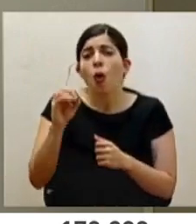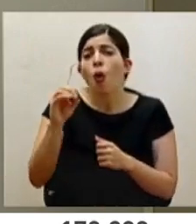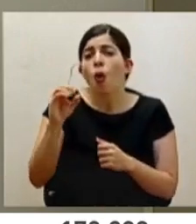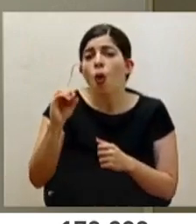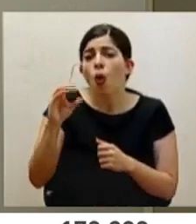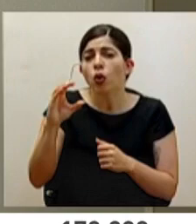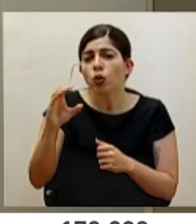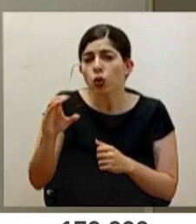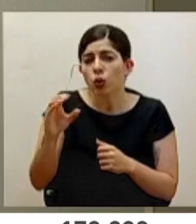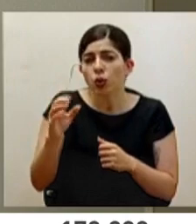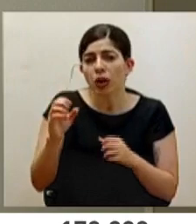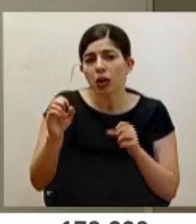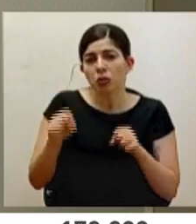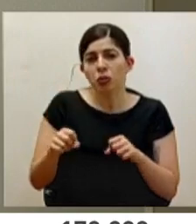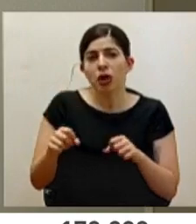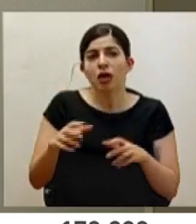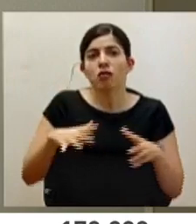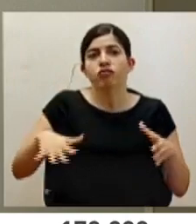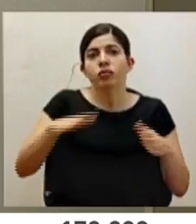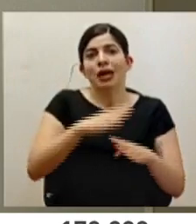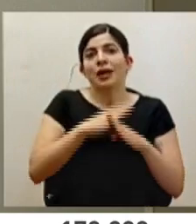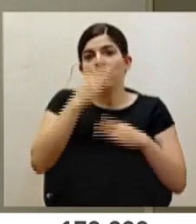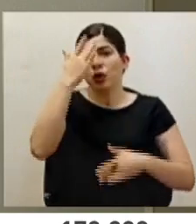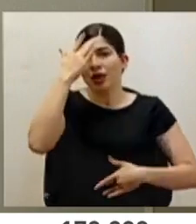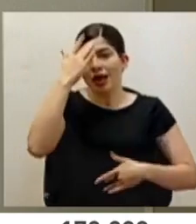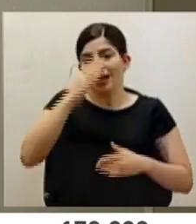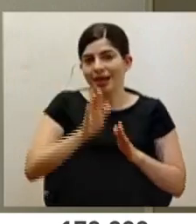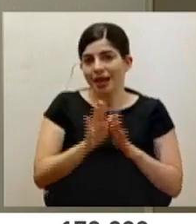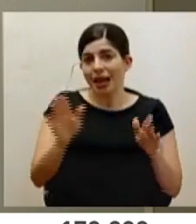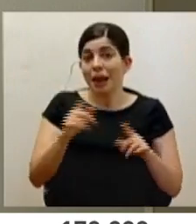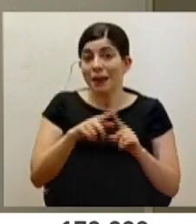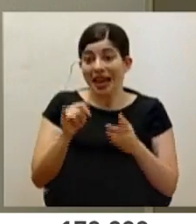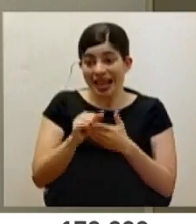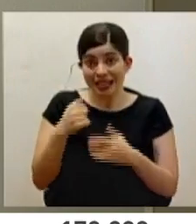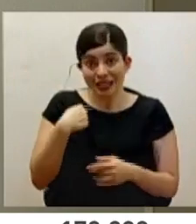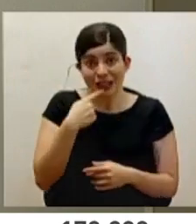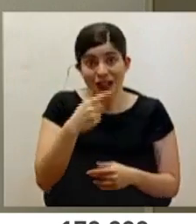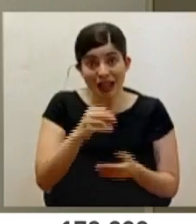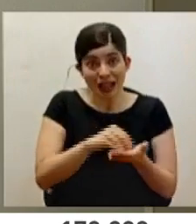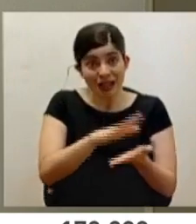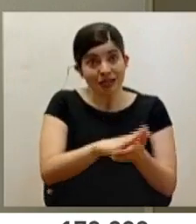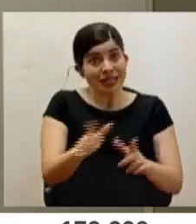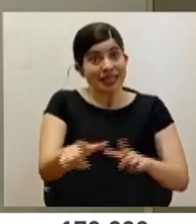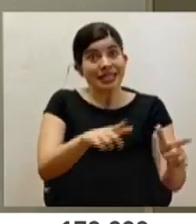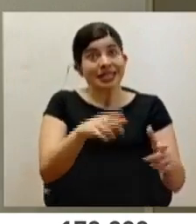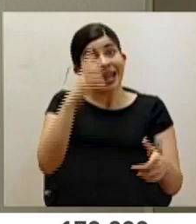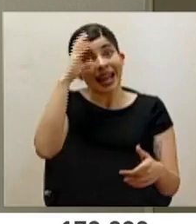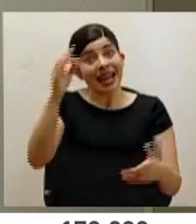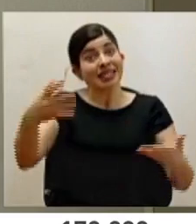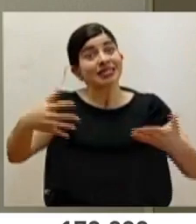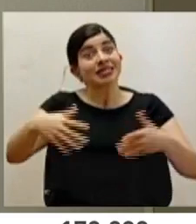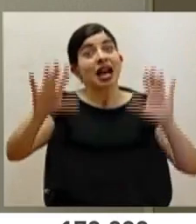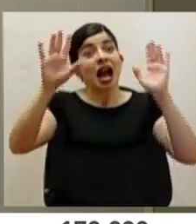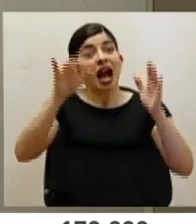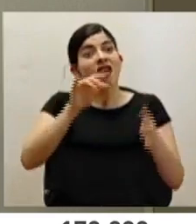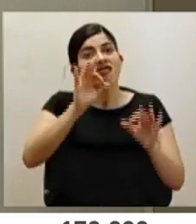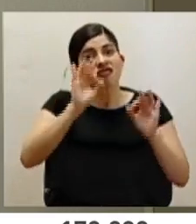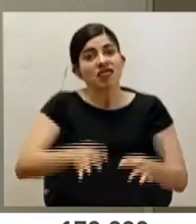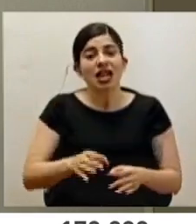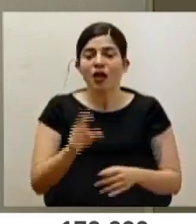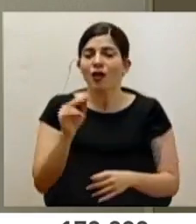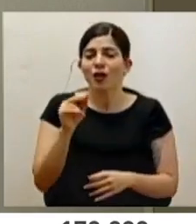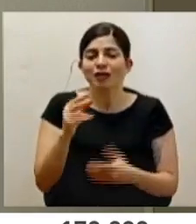por ahí que alcancemos esa inmunidad del rebaño, pero no. O sea, esto que yo estoy diciendo jamás puede ser escrito en piedra o pueden decir que ya eso es lo que va a ocurrir.